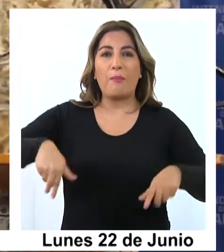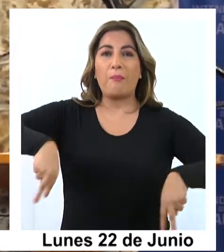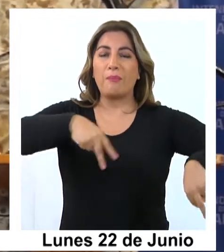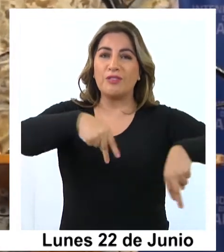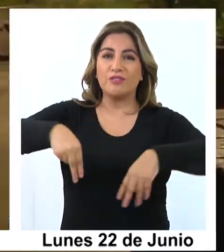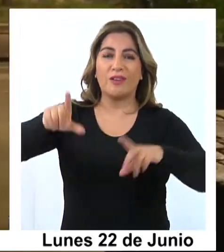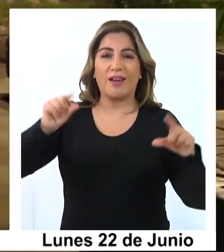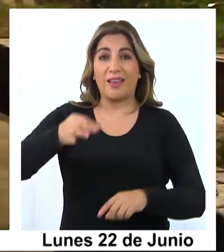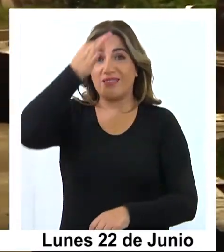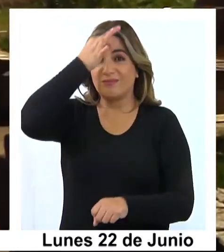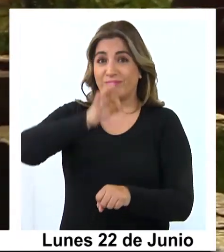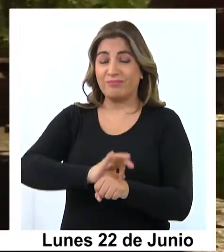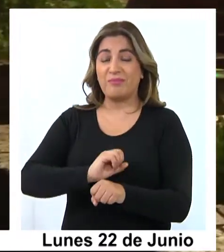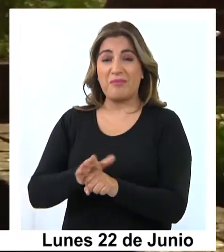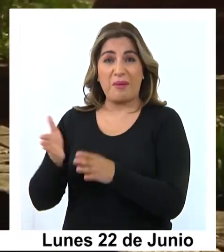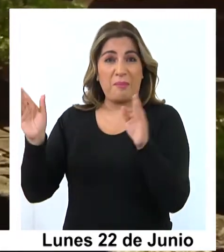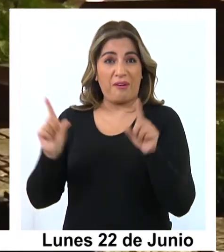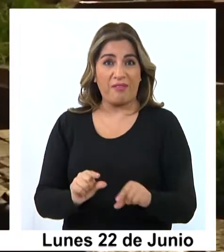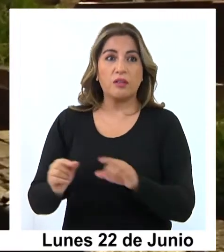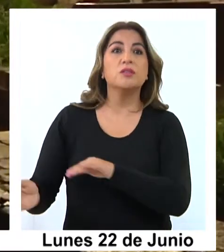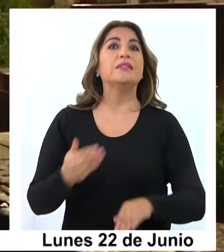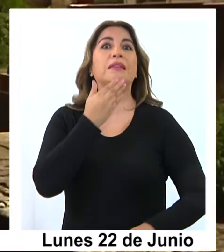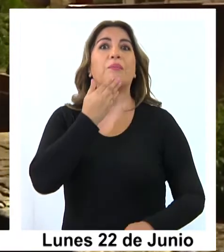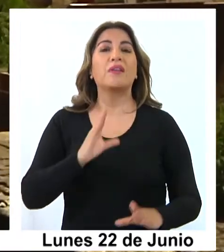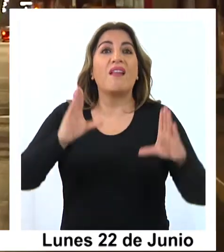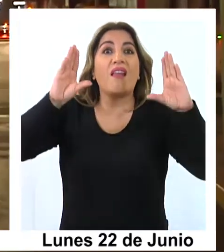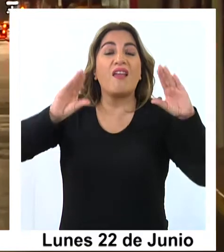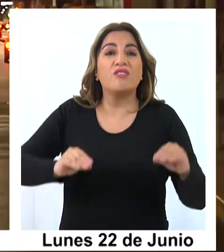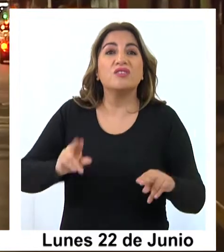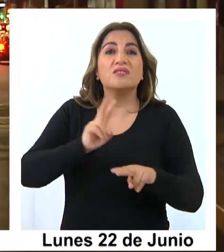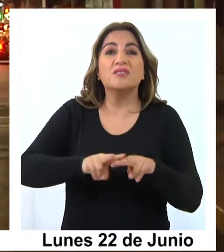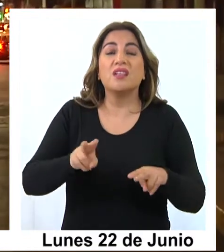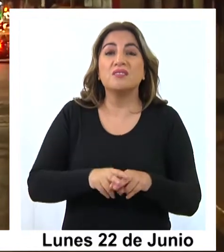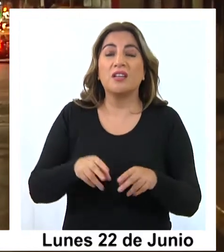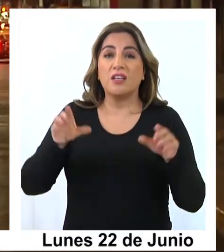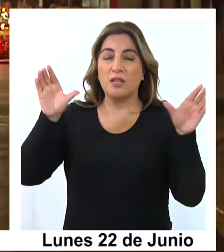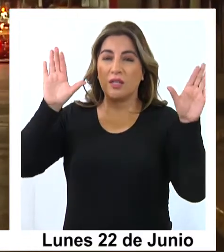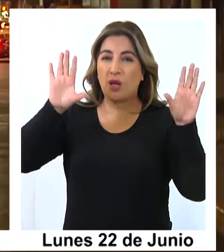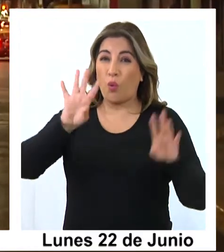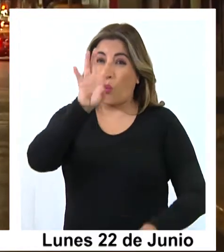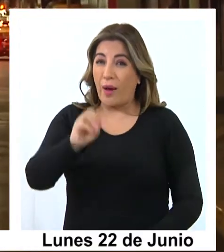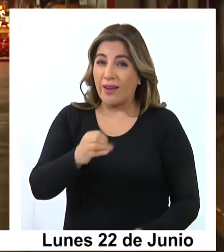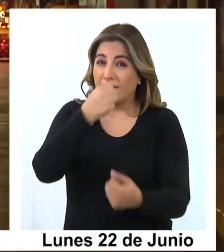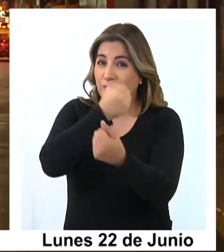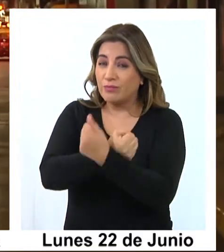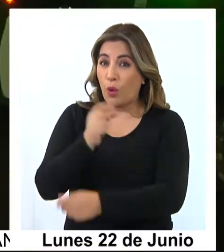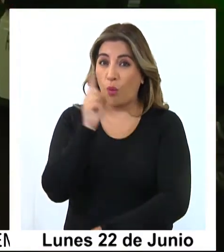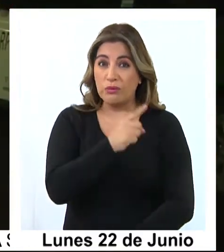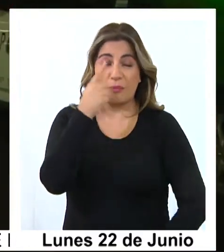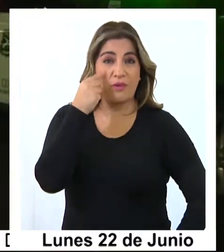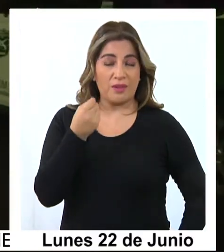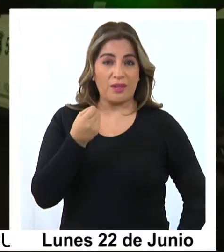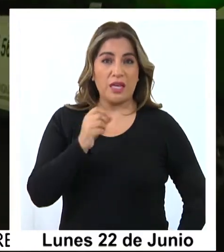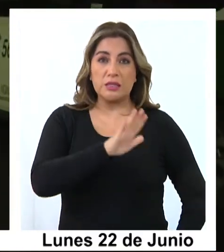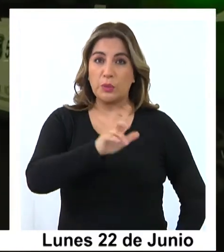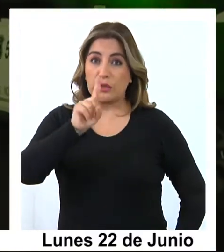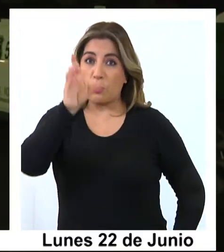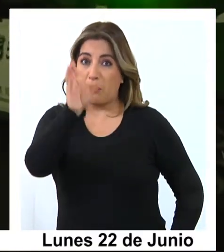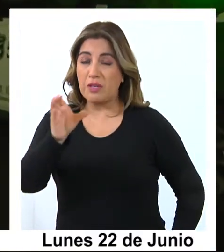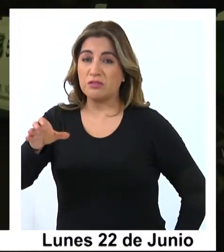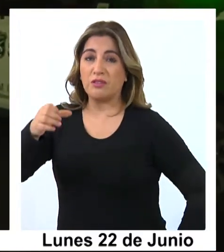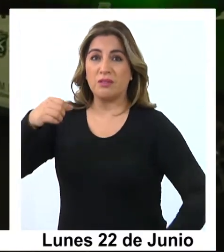y evitemos los contagios. Aún así, durante el toque de queda se realizaron 40 detenciones. En la última jornada, 51